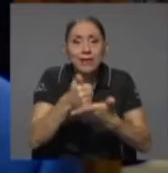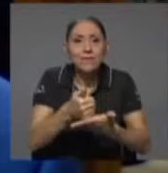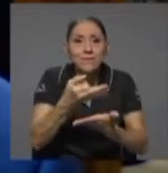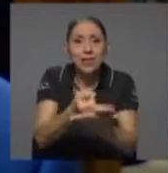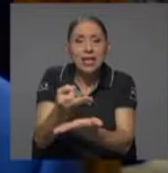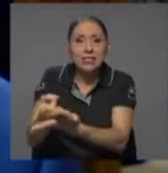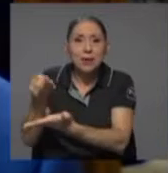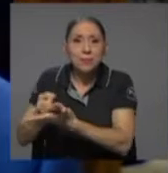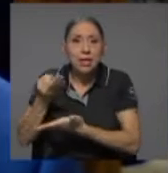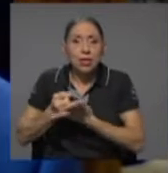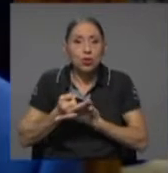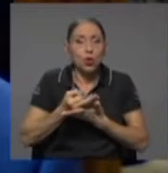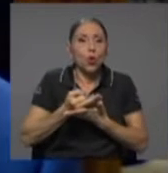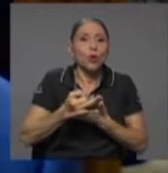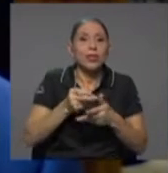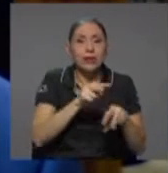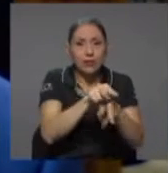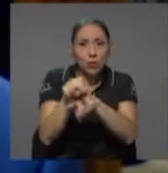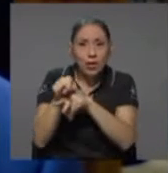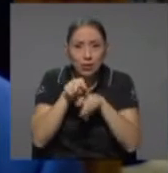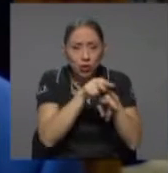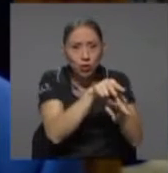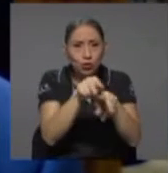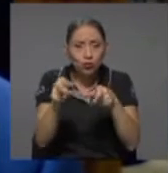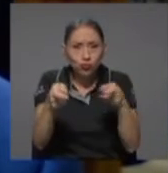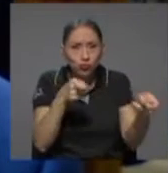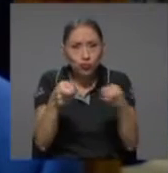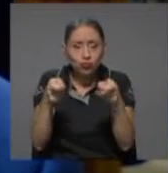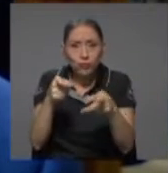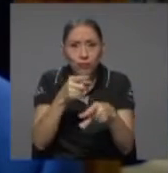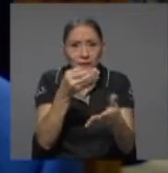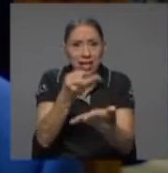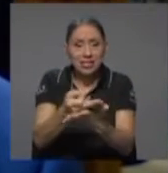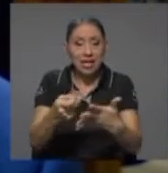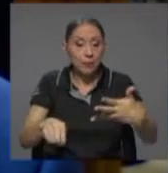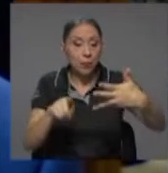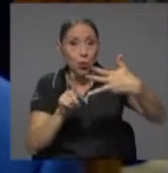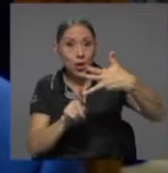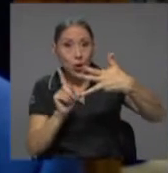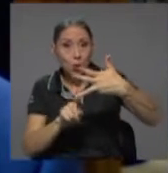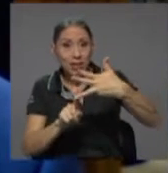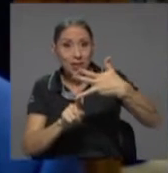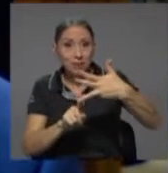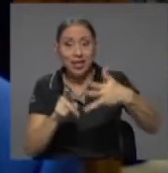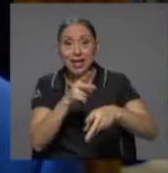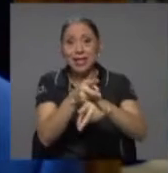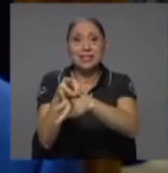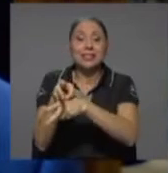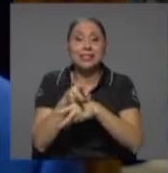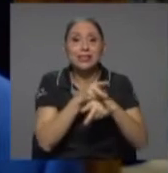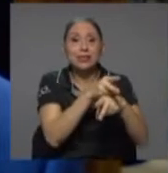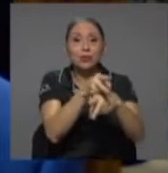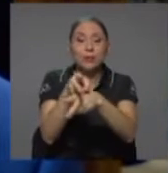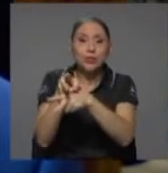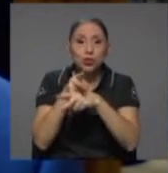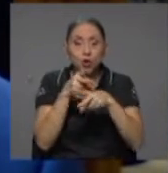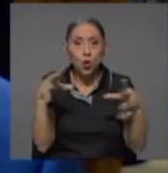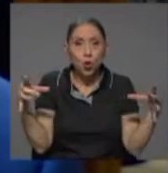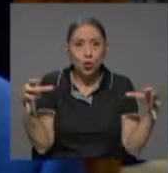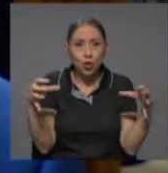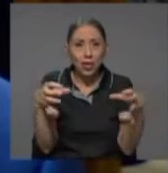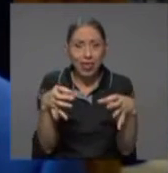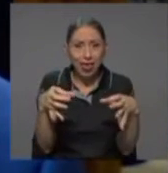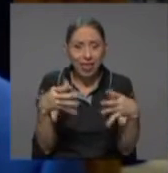de regulación y supervisión financiera. Una cuarta que tenía que ver con la introducción del sistema de supervisión consolidada, que era la que